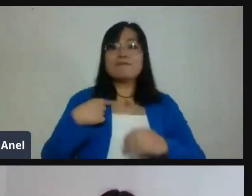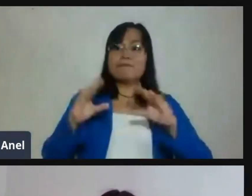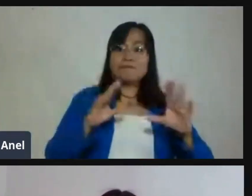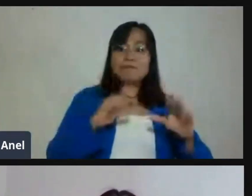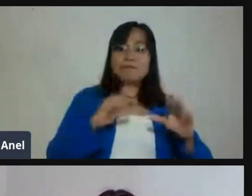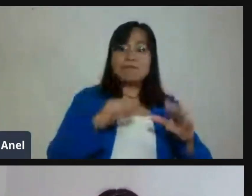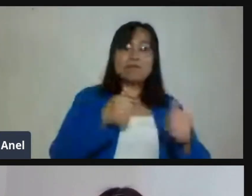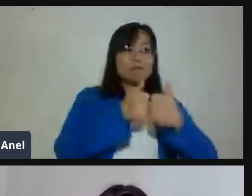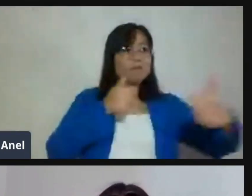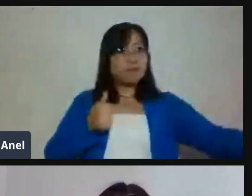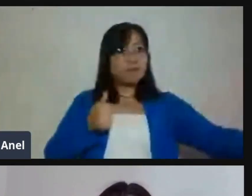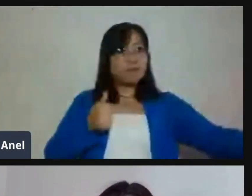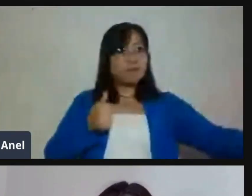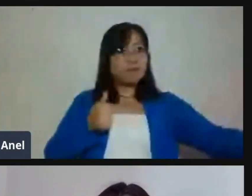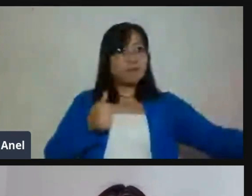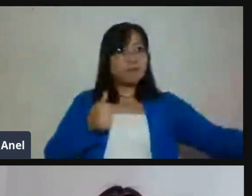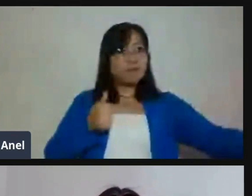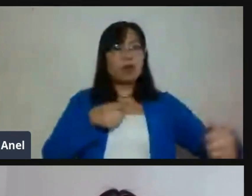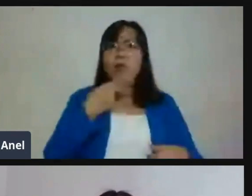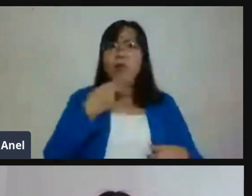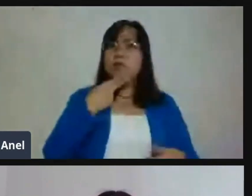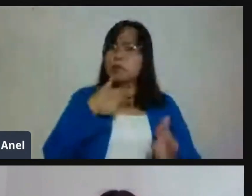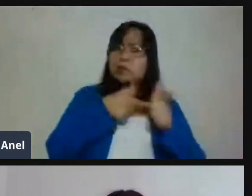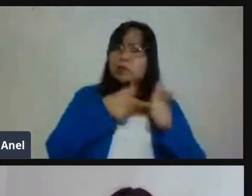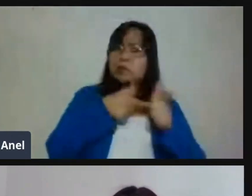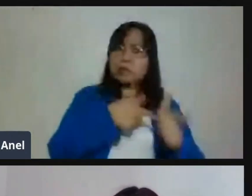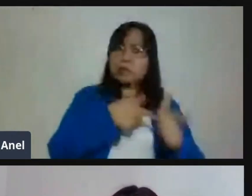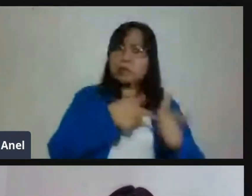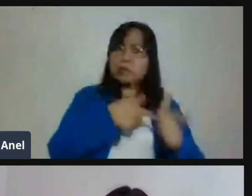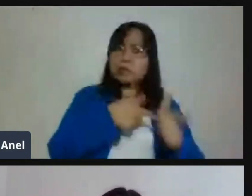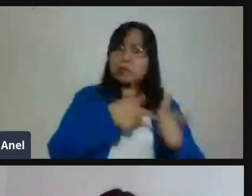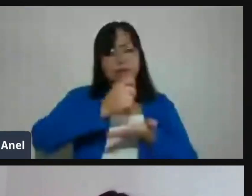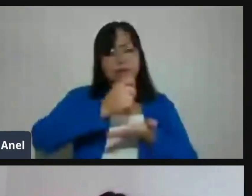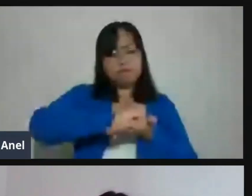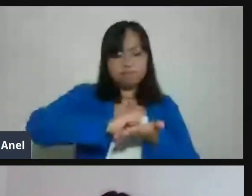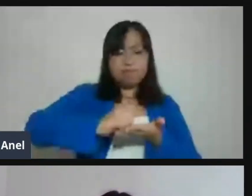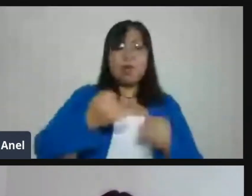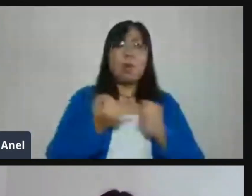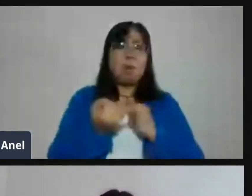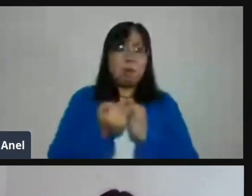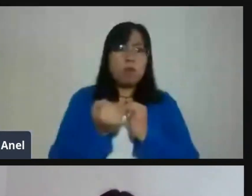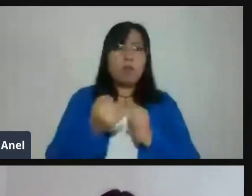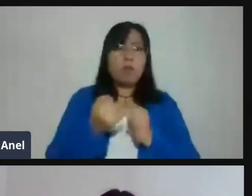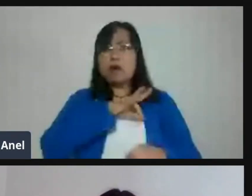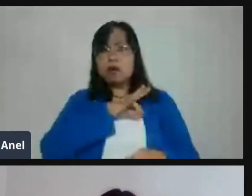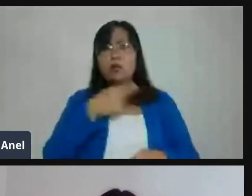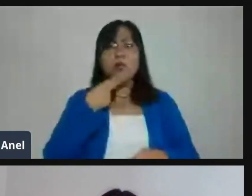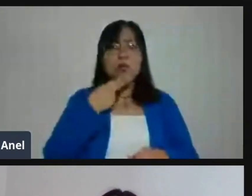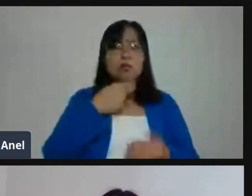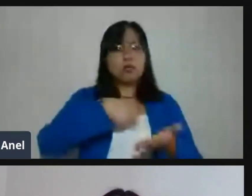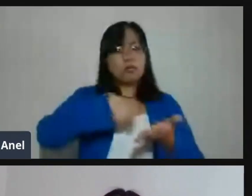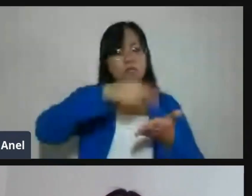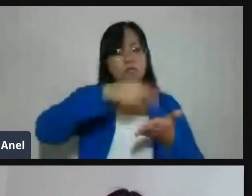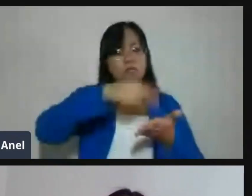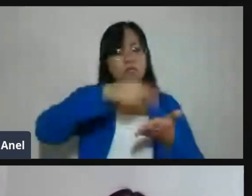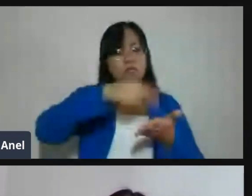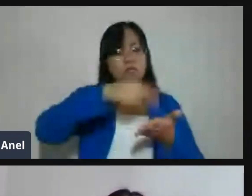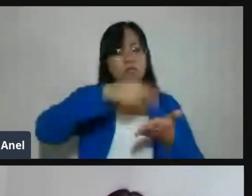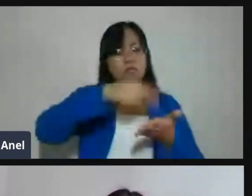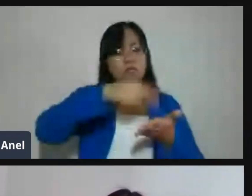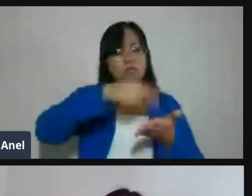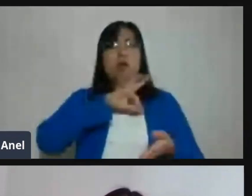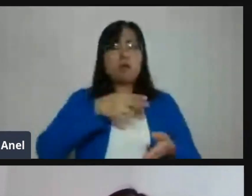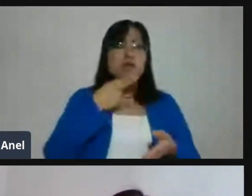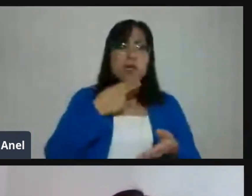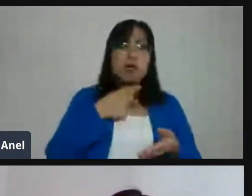que hagan las letras con la plastilina o que contesten el libro de CEP o que contesten, es decir, como si se